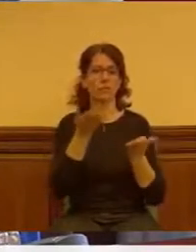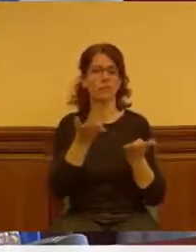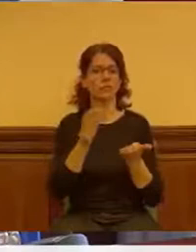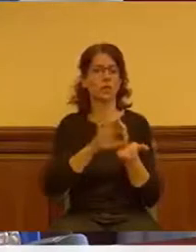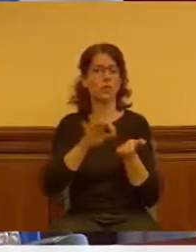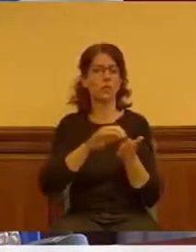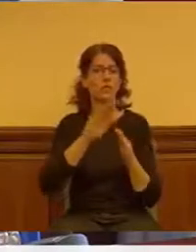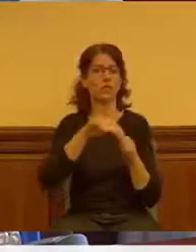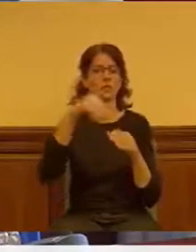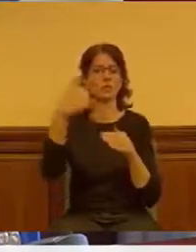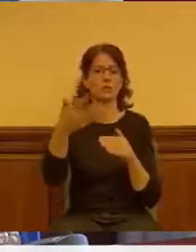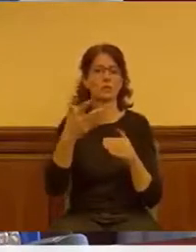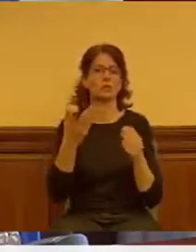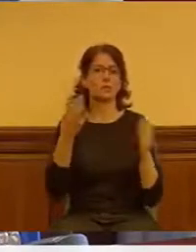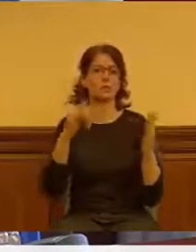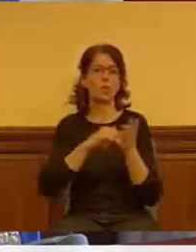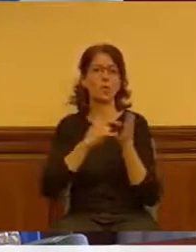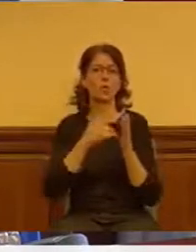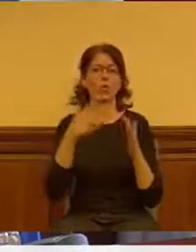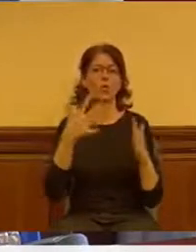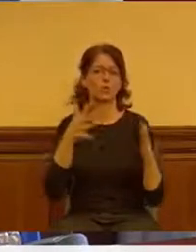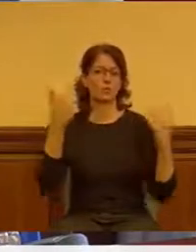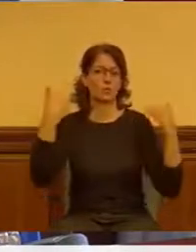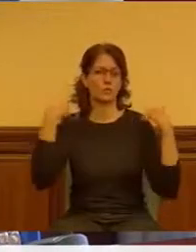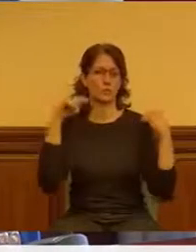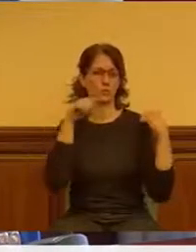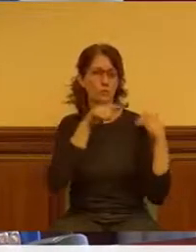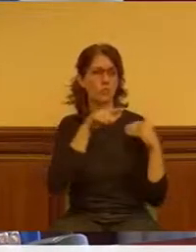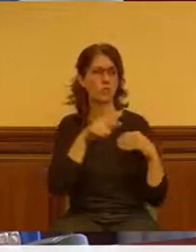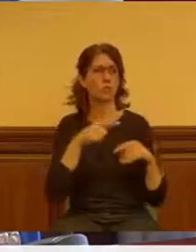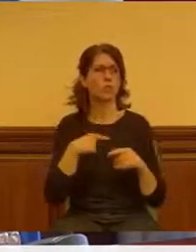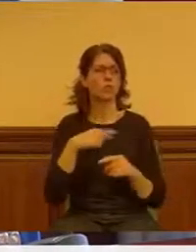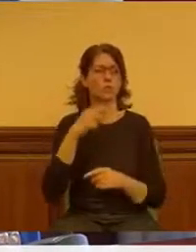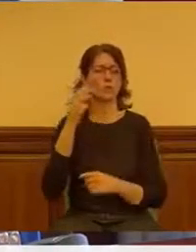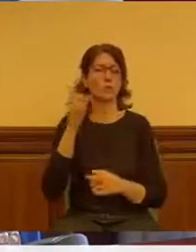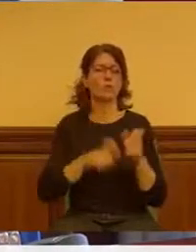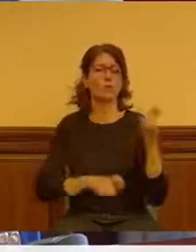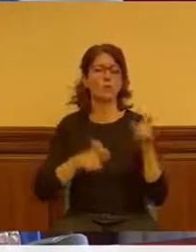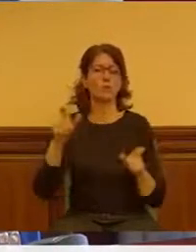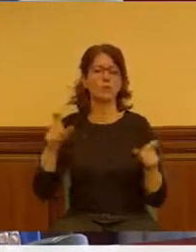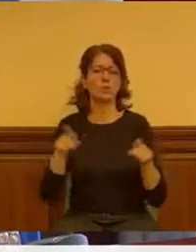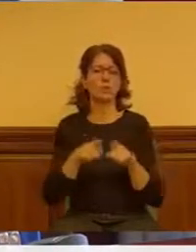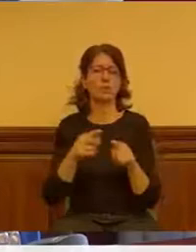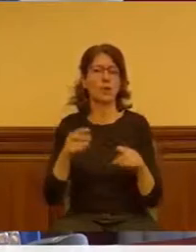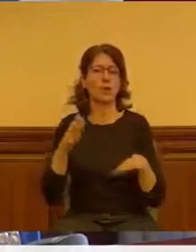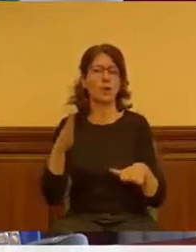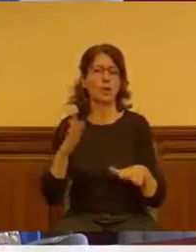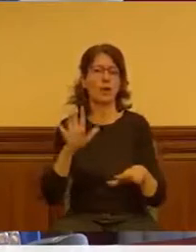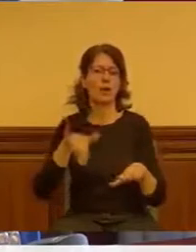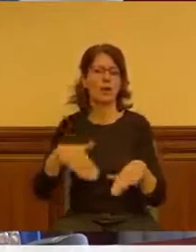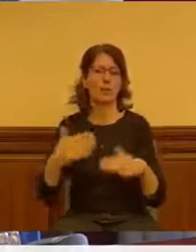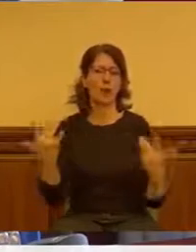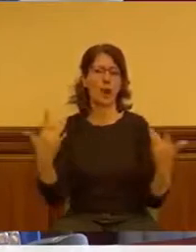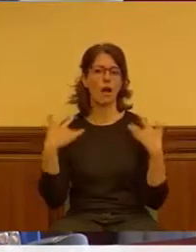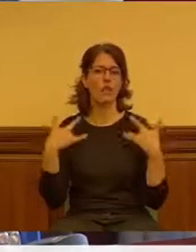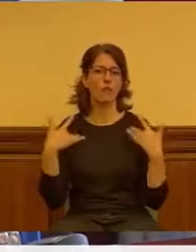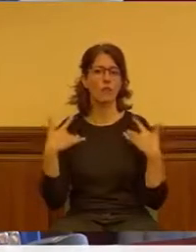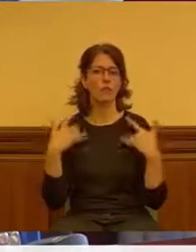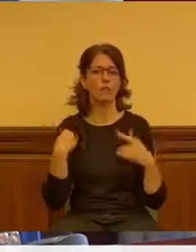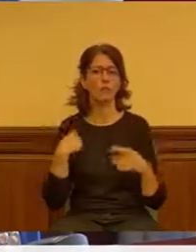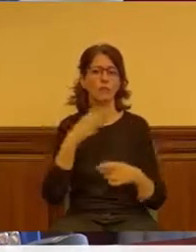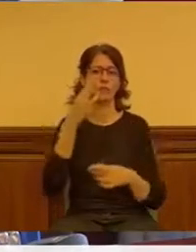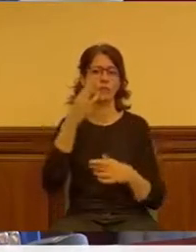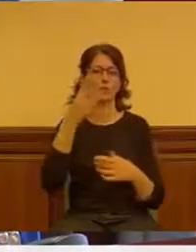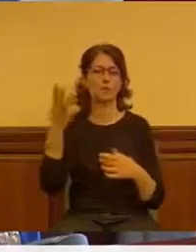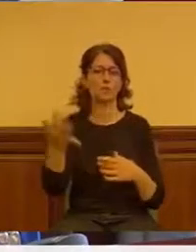La solución está en sus manos. De las cinco personas que han pagado el pato de esta situación, dos se encuentran de baja por depresión